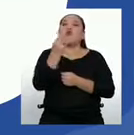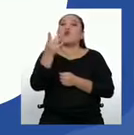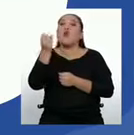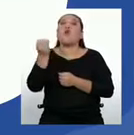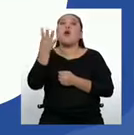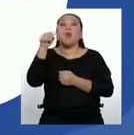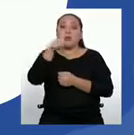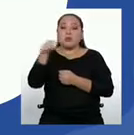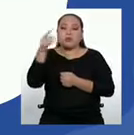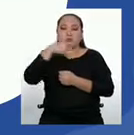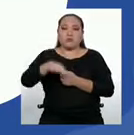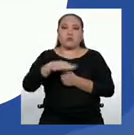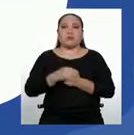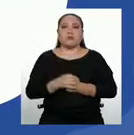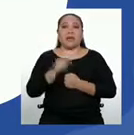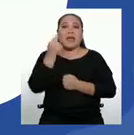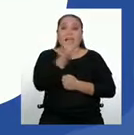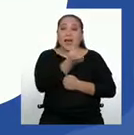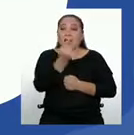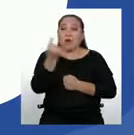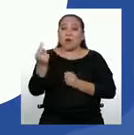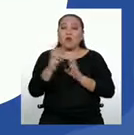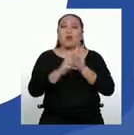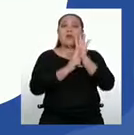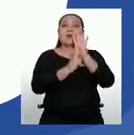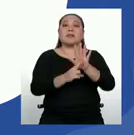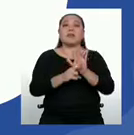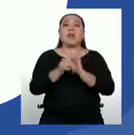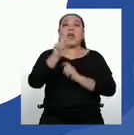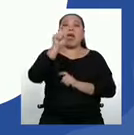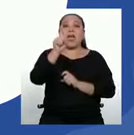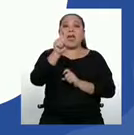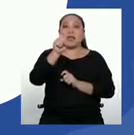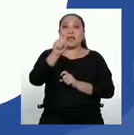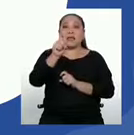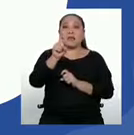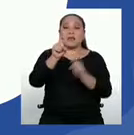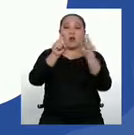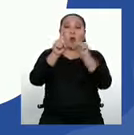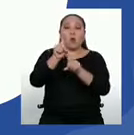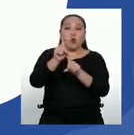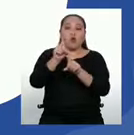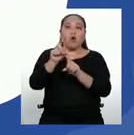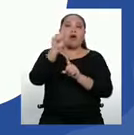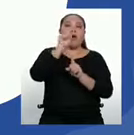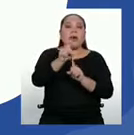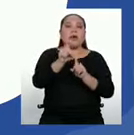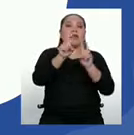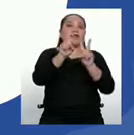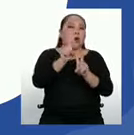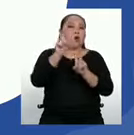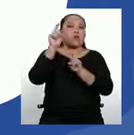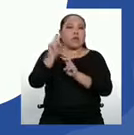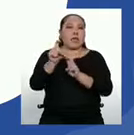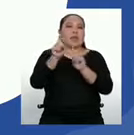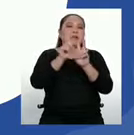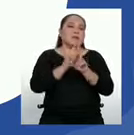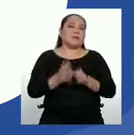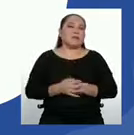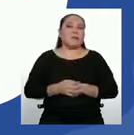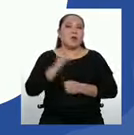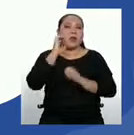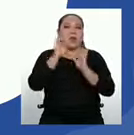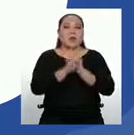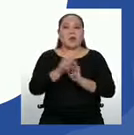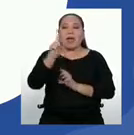los datos se representa por una X con un subíndice, que va indicando el número de datos que representa. Por ejemplo,